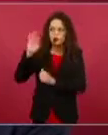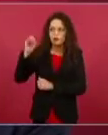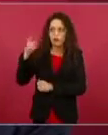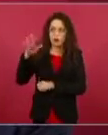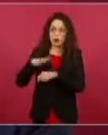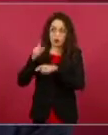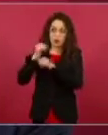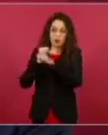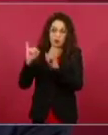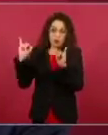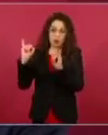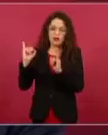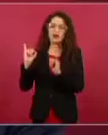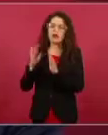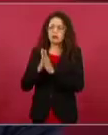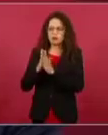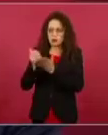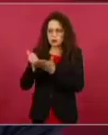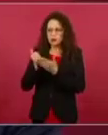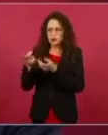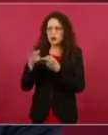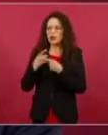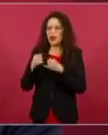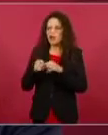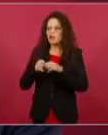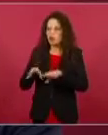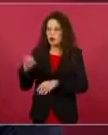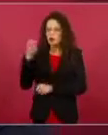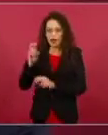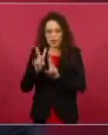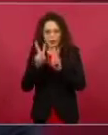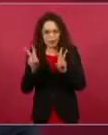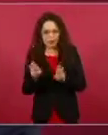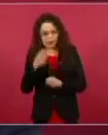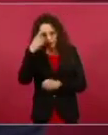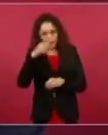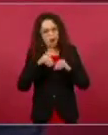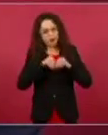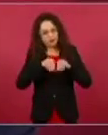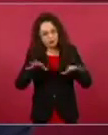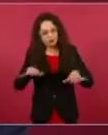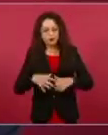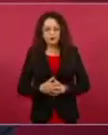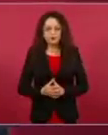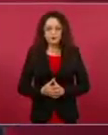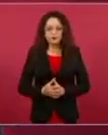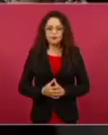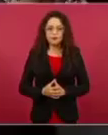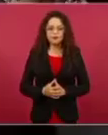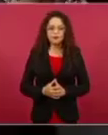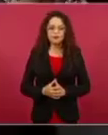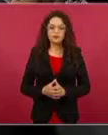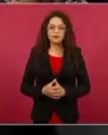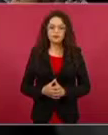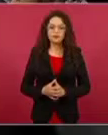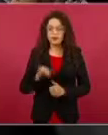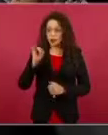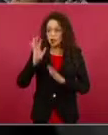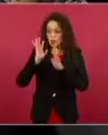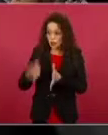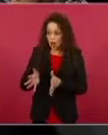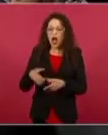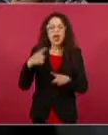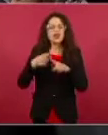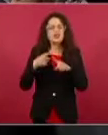que se informe sobre este caso. Si ya se dio a conocer, ¿quién informó? La